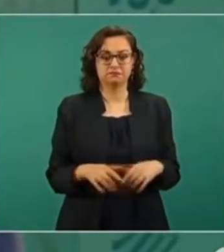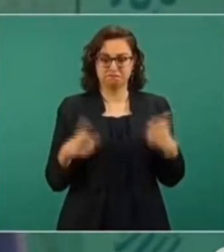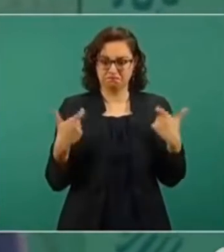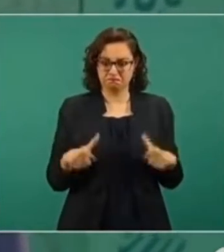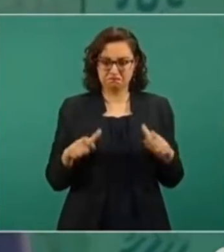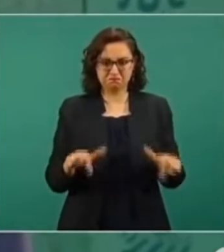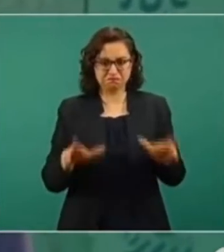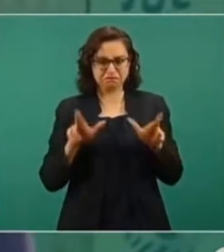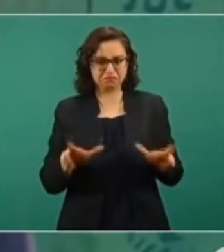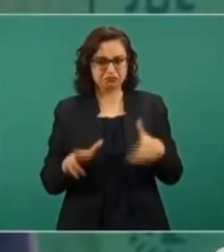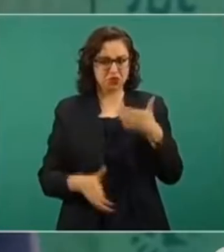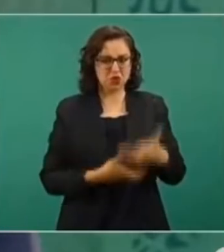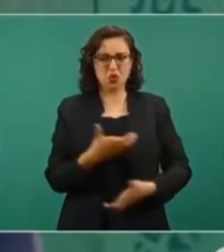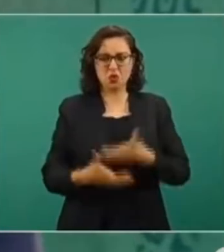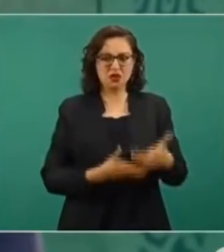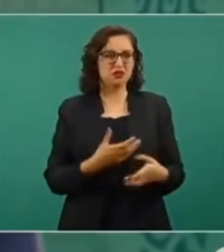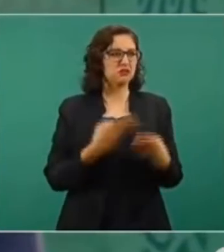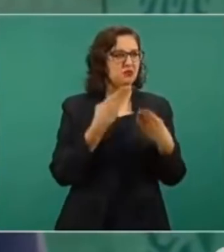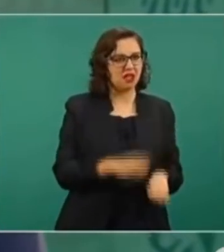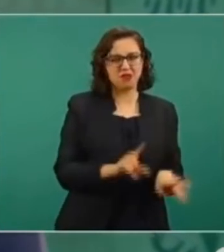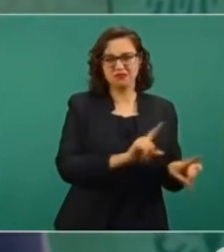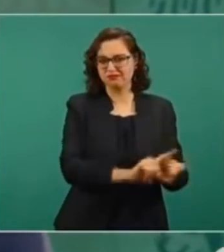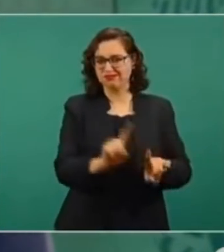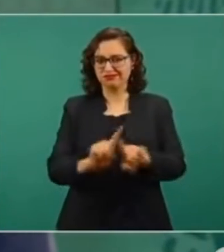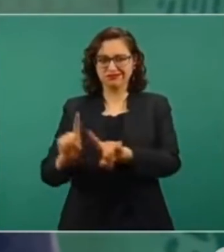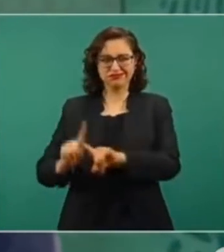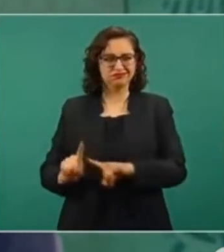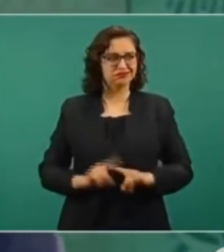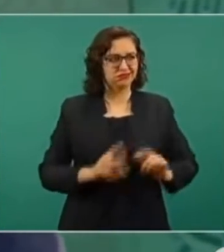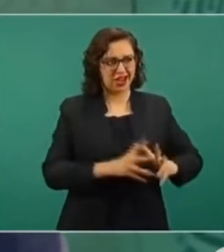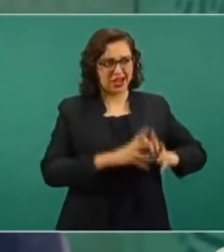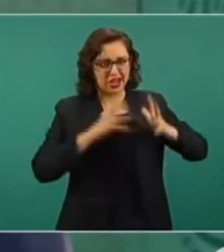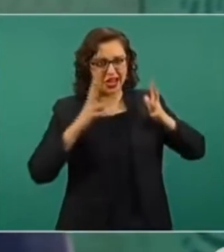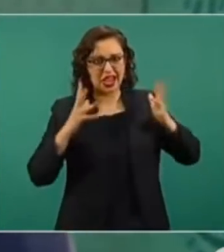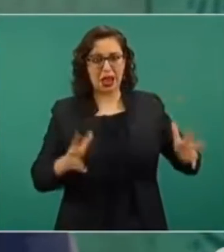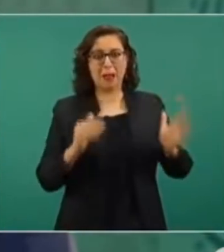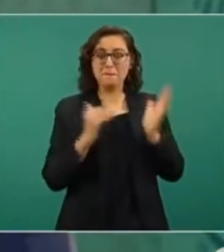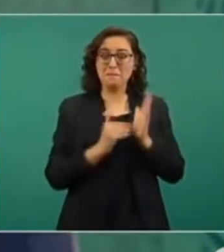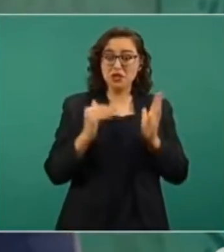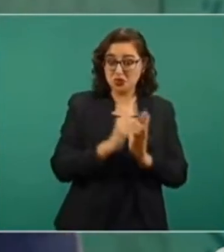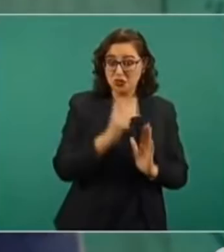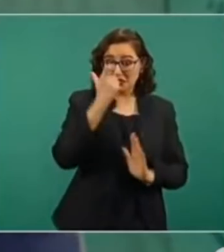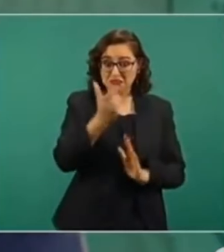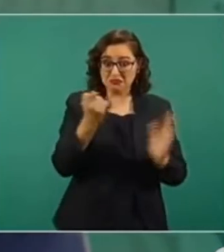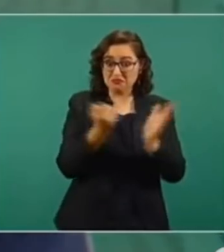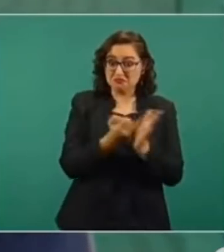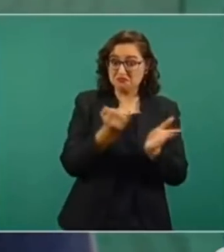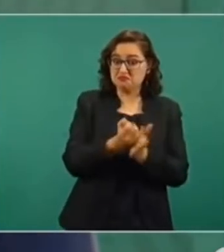económicas, comerciales, financieras. Y estoy hablando de miles de millones de pesos.